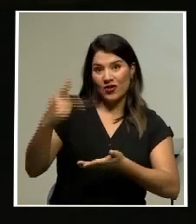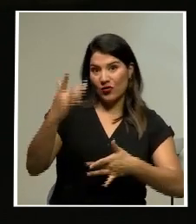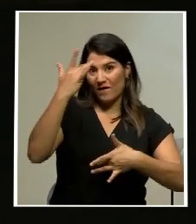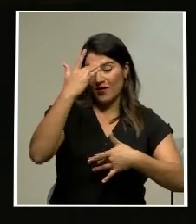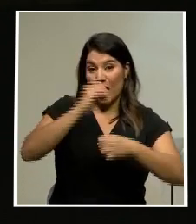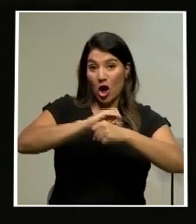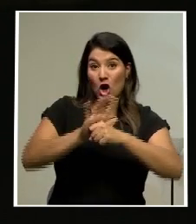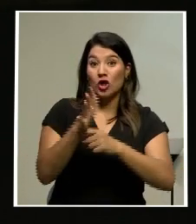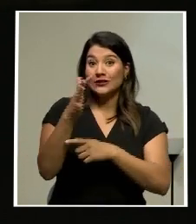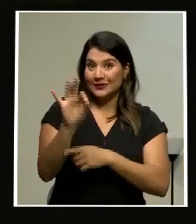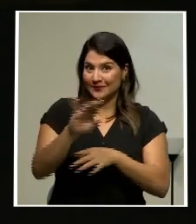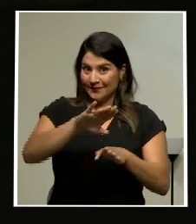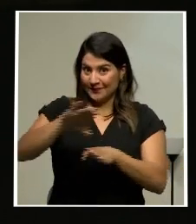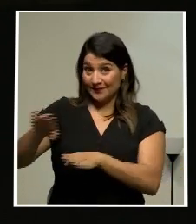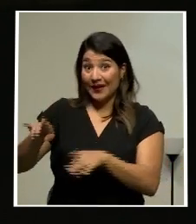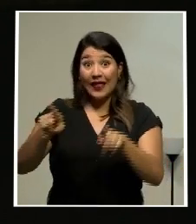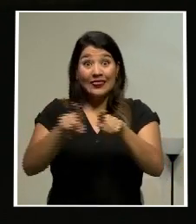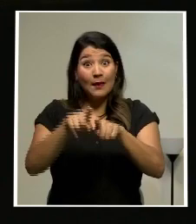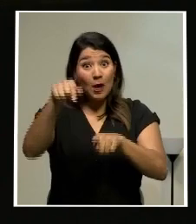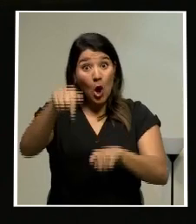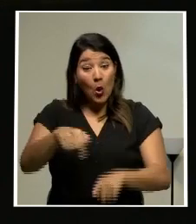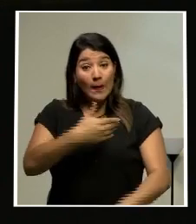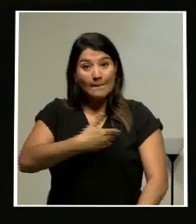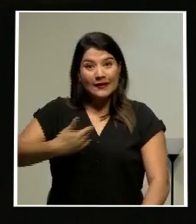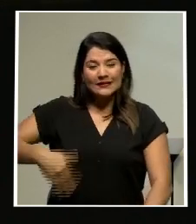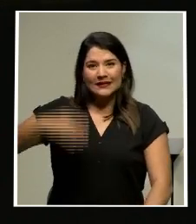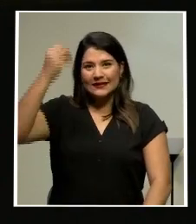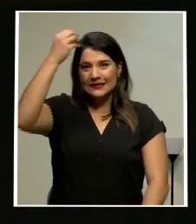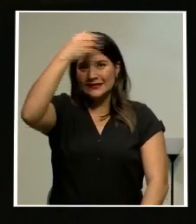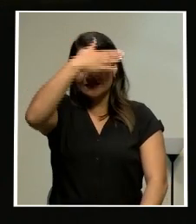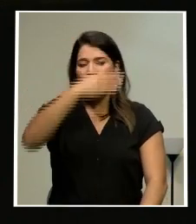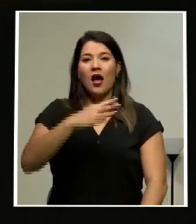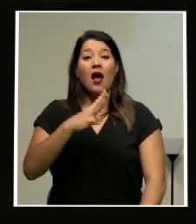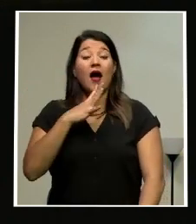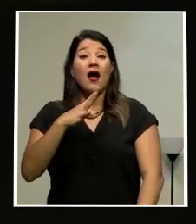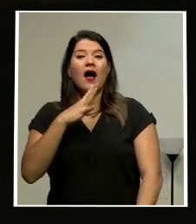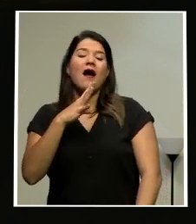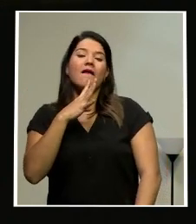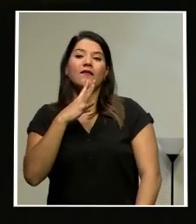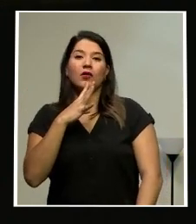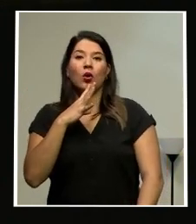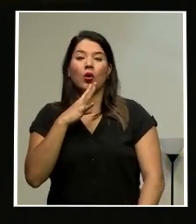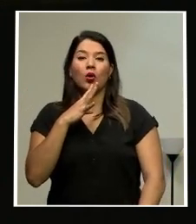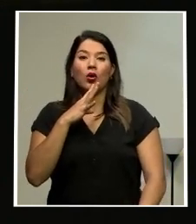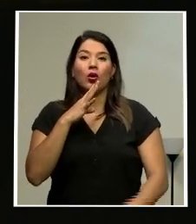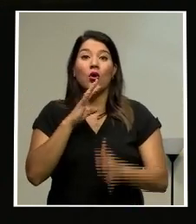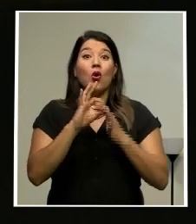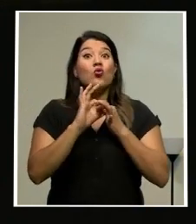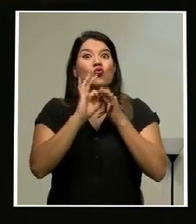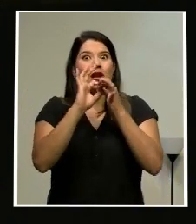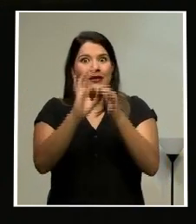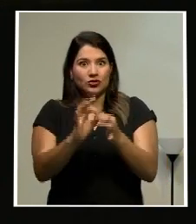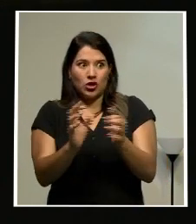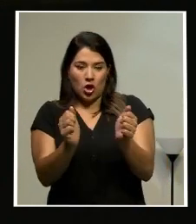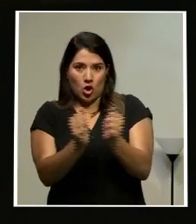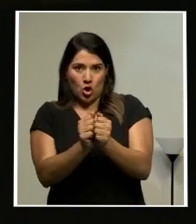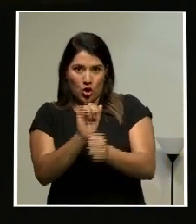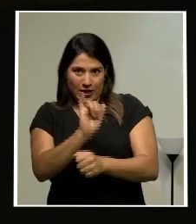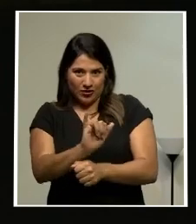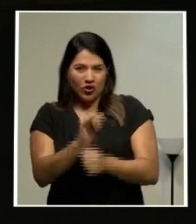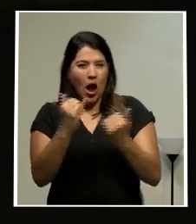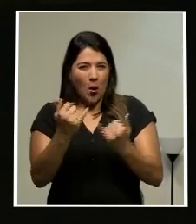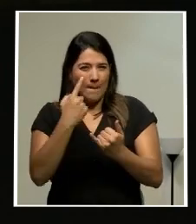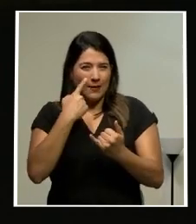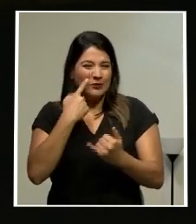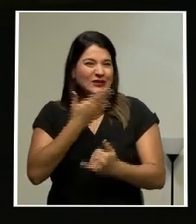También hoy el presidente de la República, Carlos Alvarado, dio algunas versiones de lo sucedido y esto fue lo